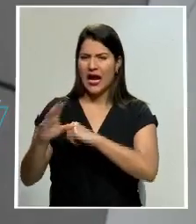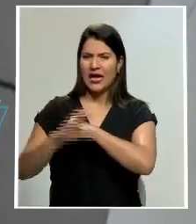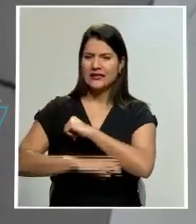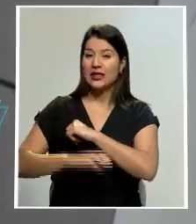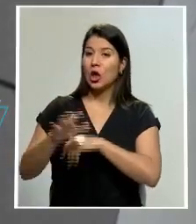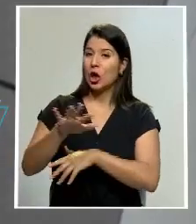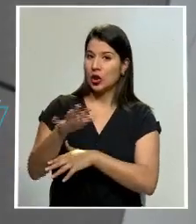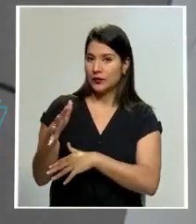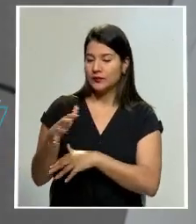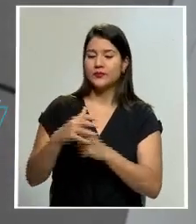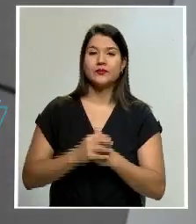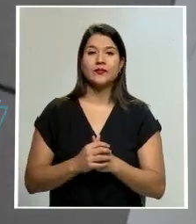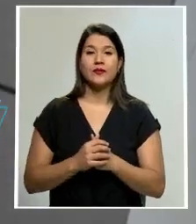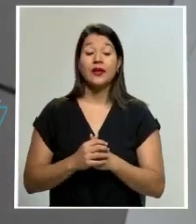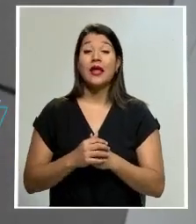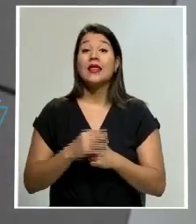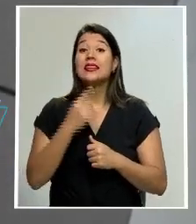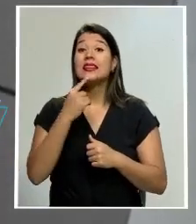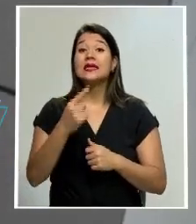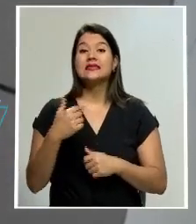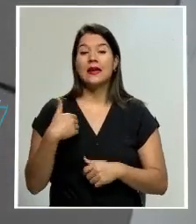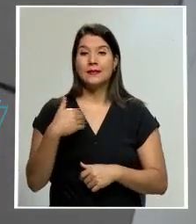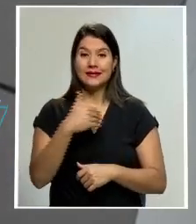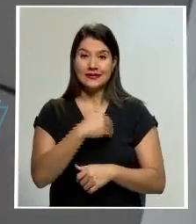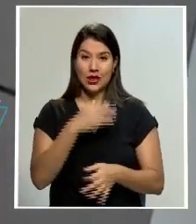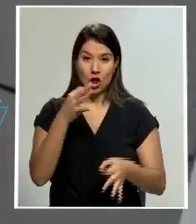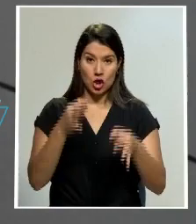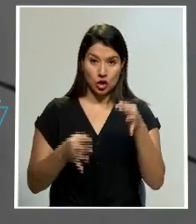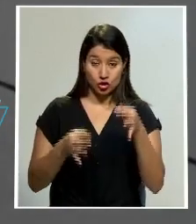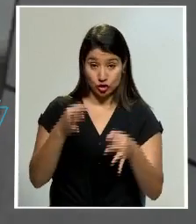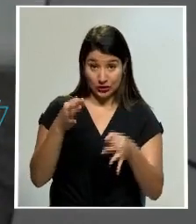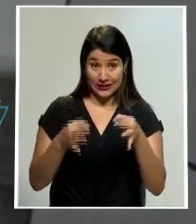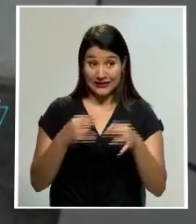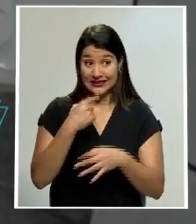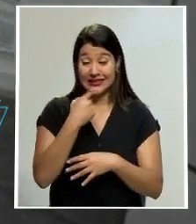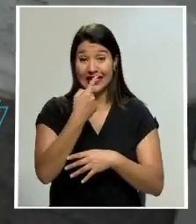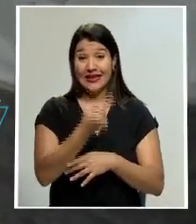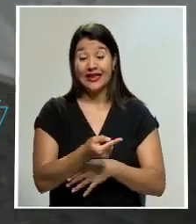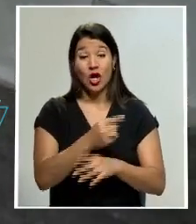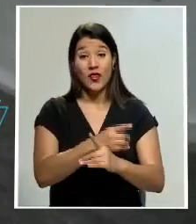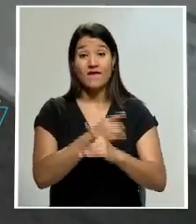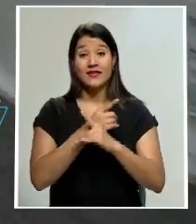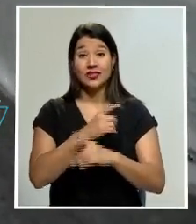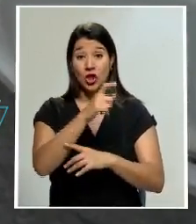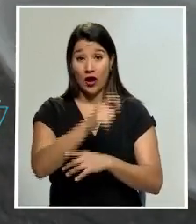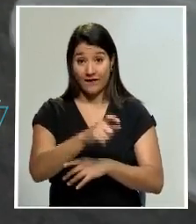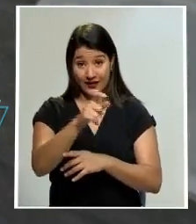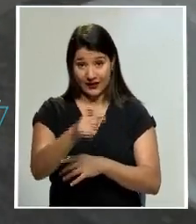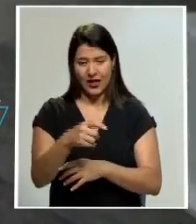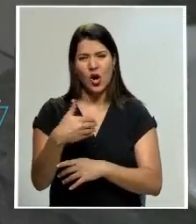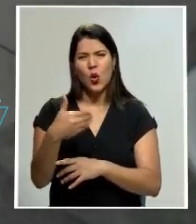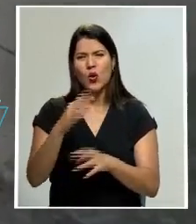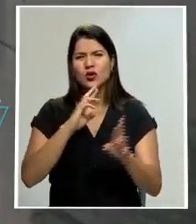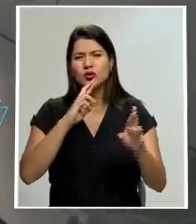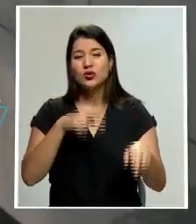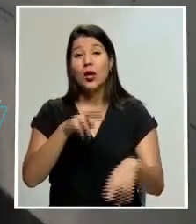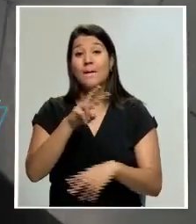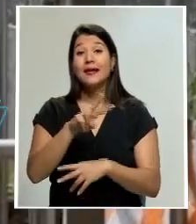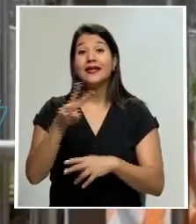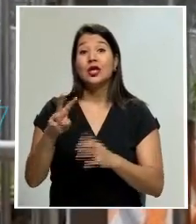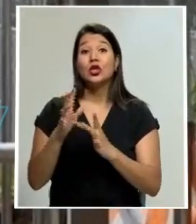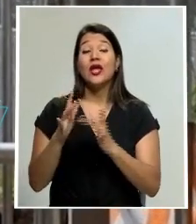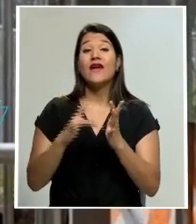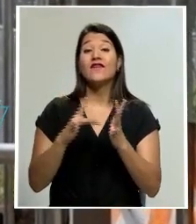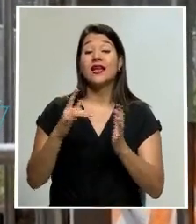De acuerdo con la respuesta del Ministerio de Justicia a la Defensoría de los Habitantes, con fecha del 22 de abril del año 2021,